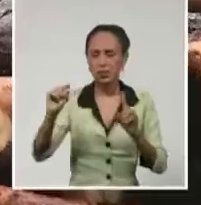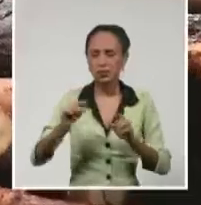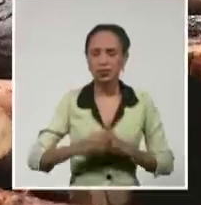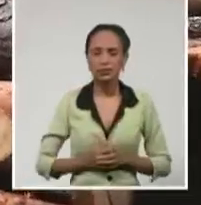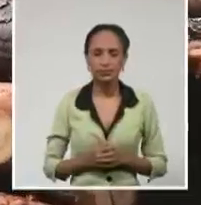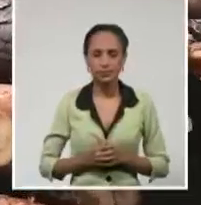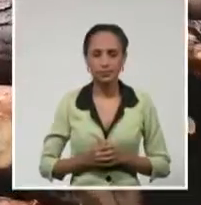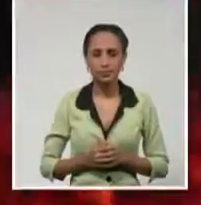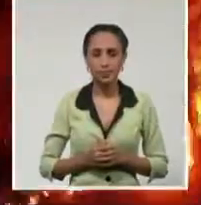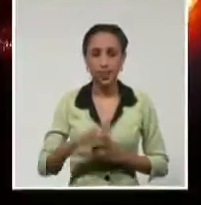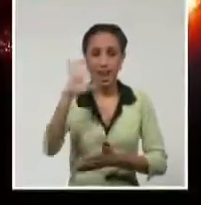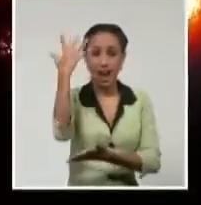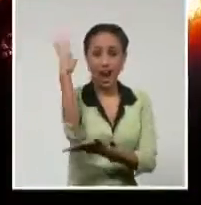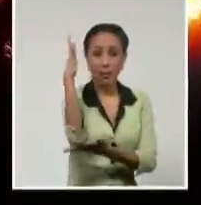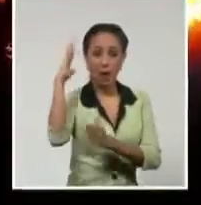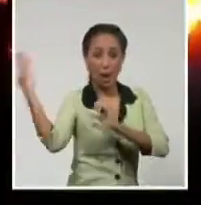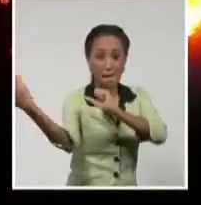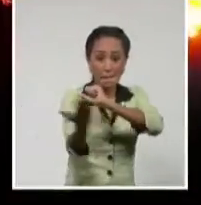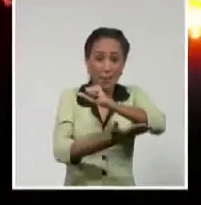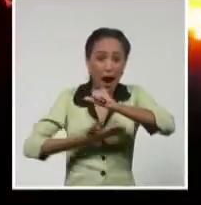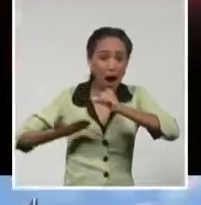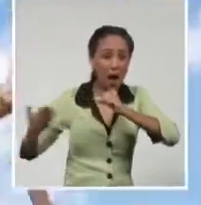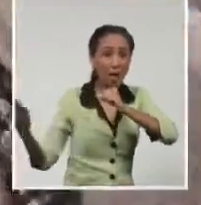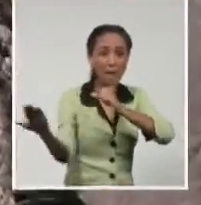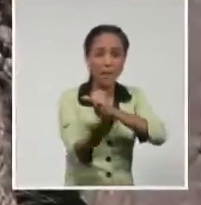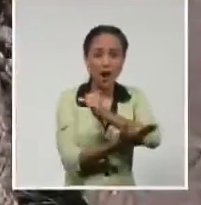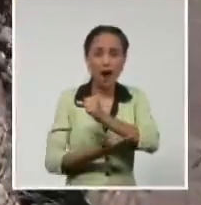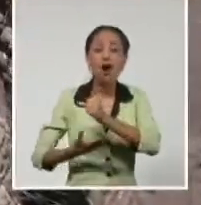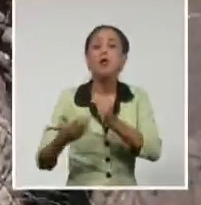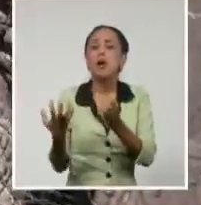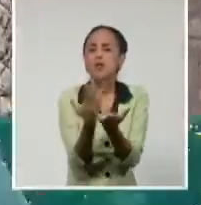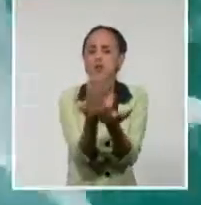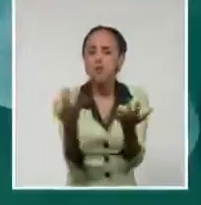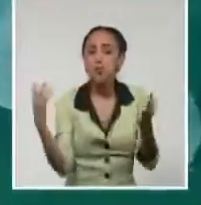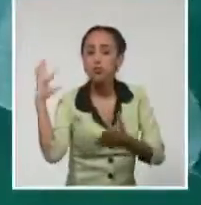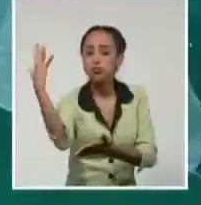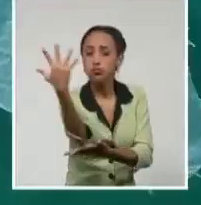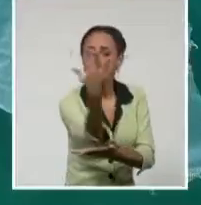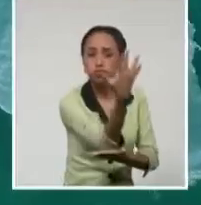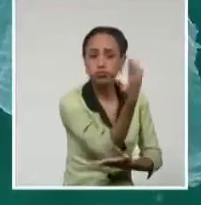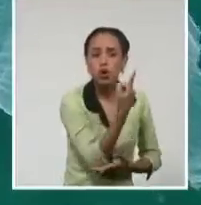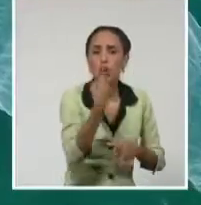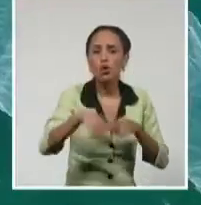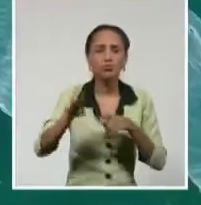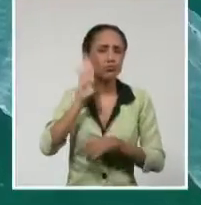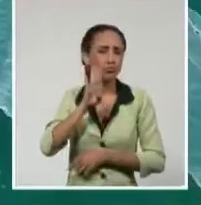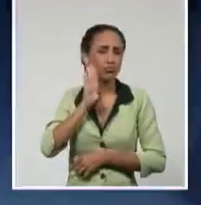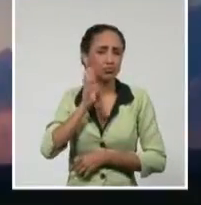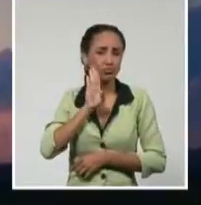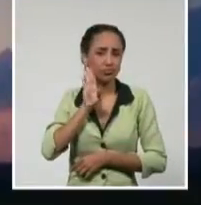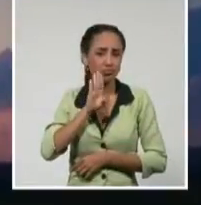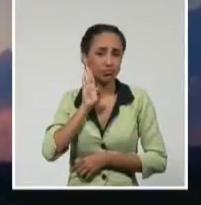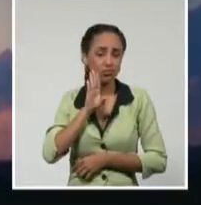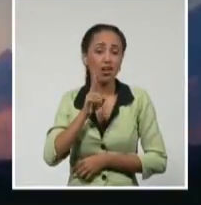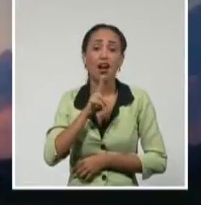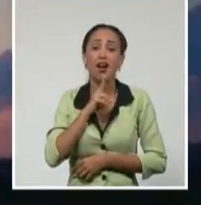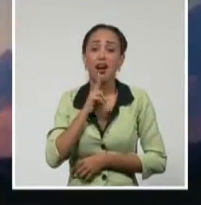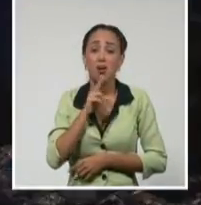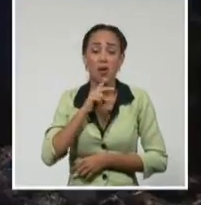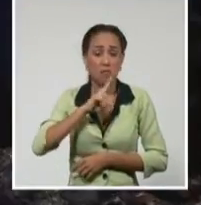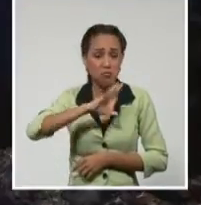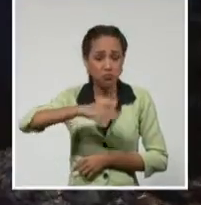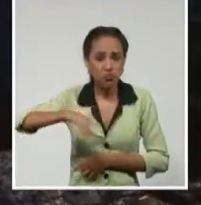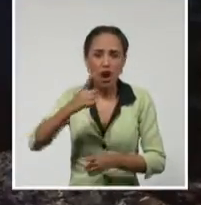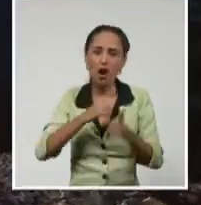Tala indiscriminada, incendios forestales, caza furtiva y contaminación de las aguas son algunos de los